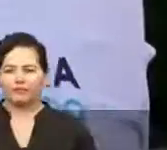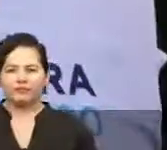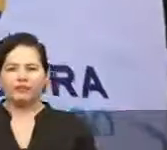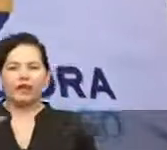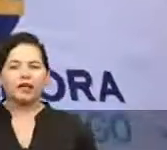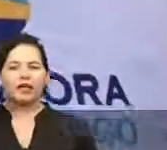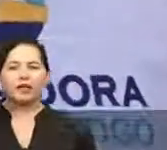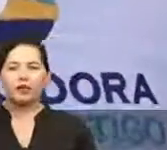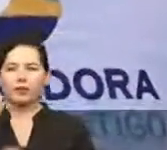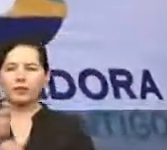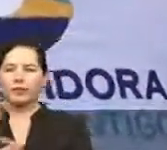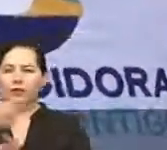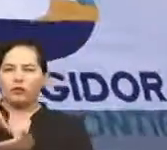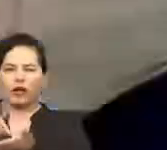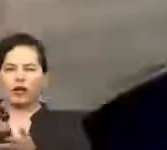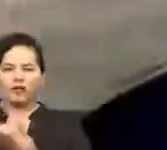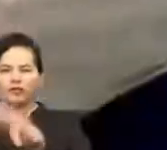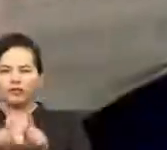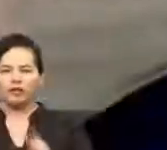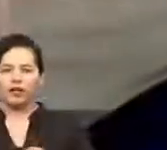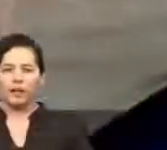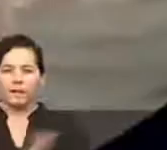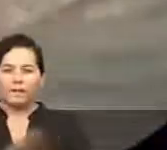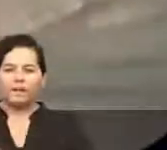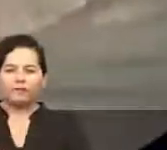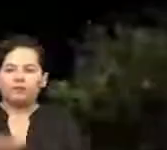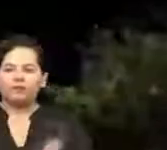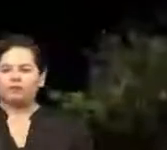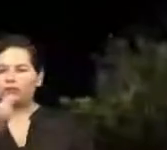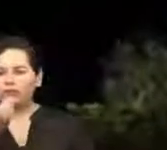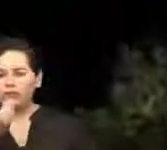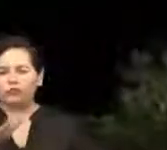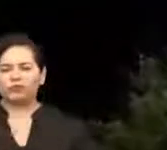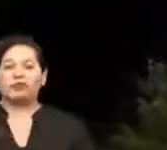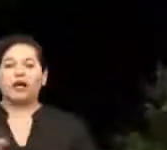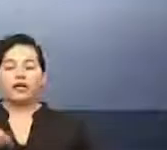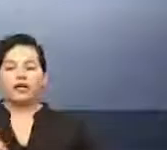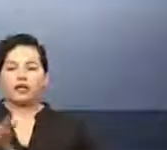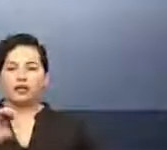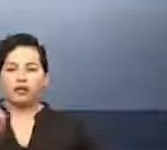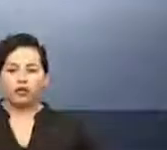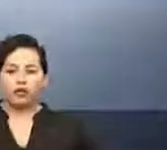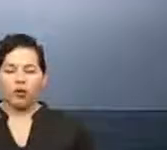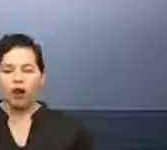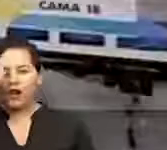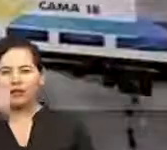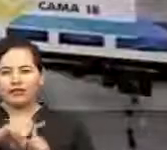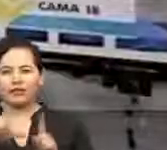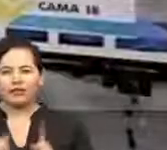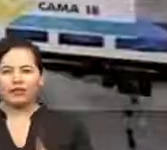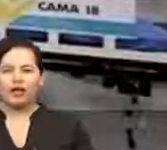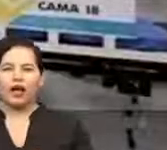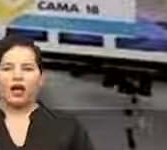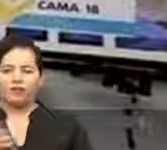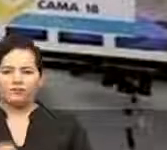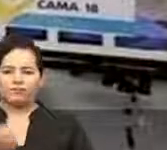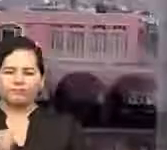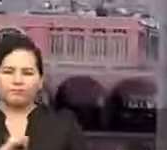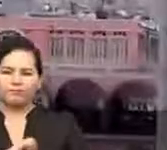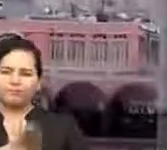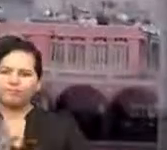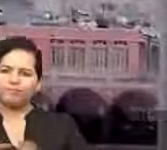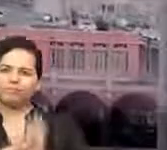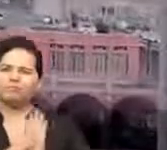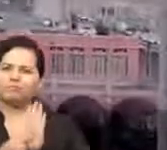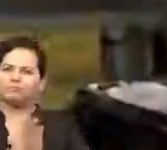Querétaro es primer lugar nacional en la entrega de asistencia social alimentaria. Quintana Roo es de los líderes nacionales en rendición de cuentas de recursos contra COVID.